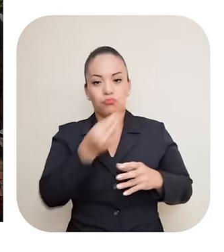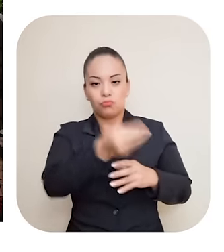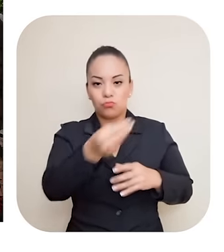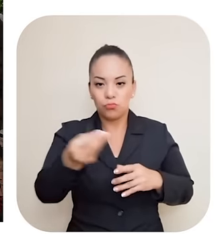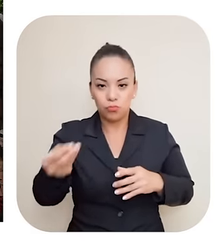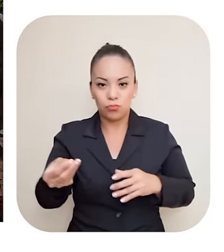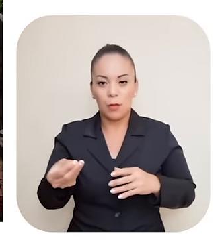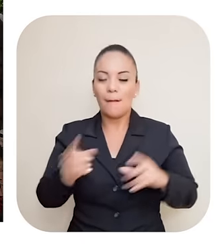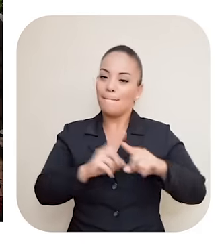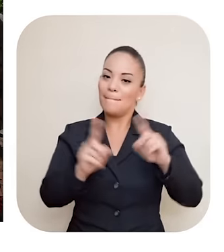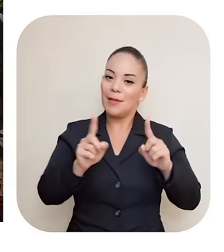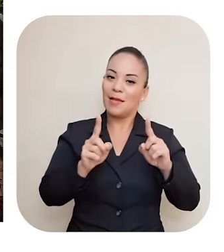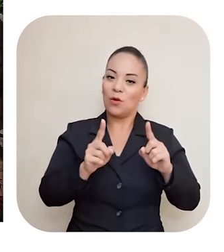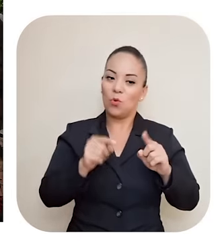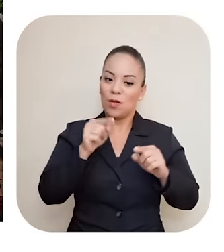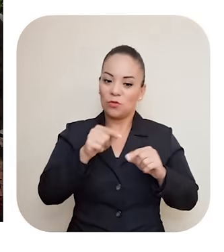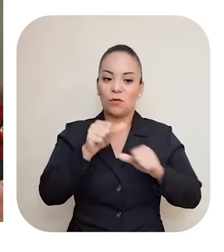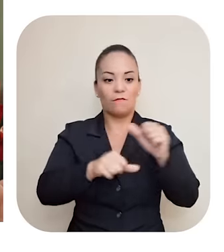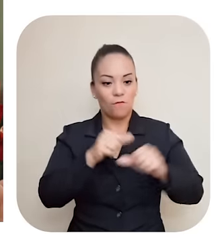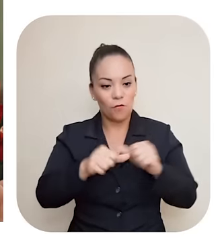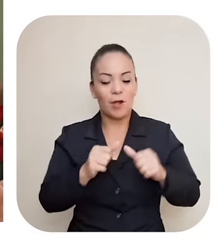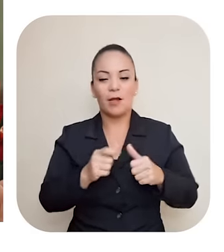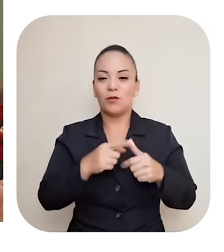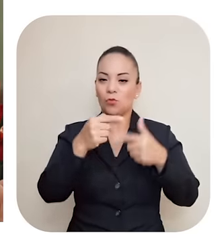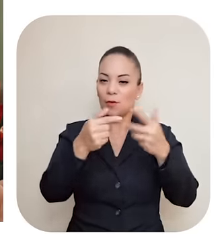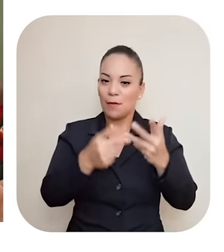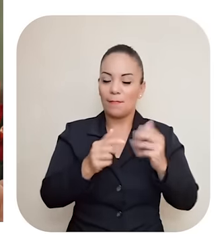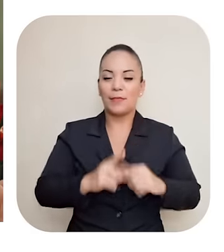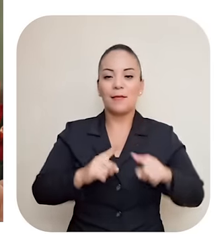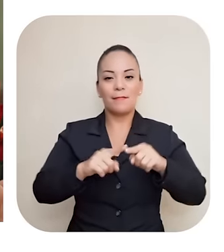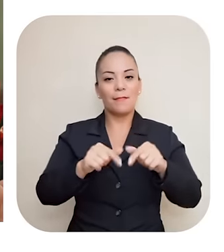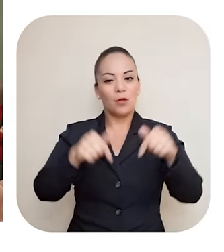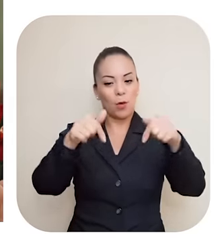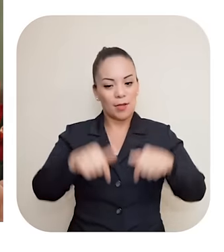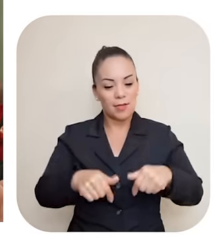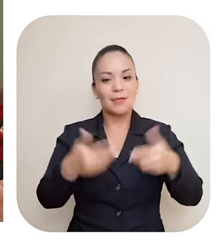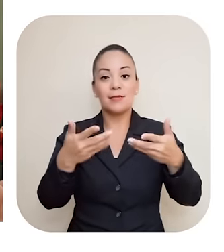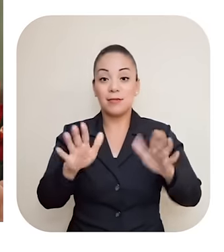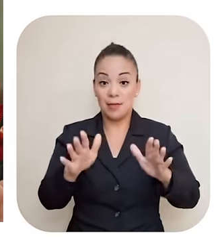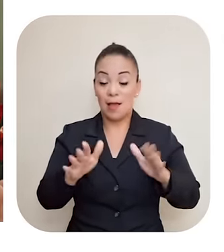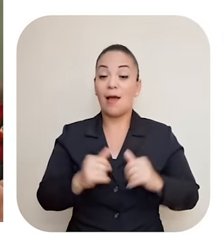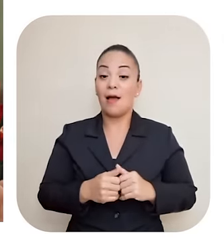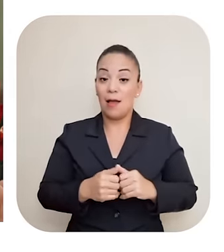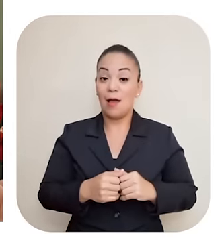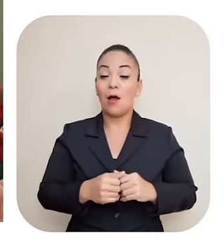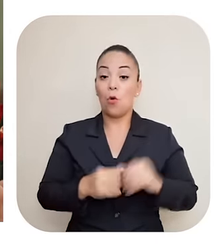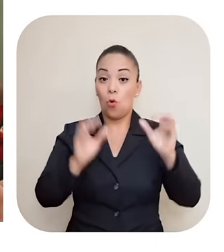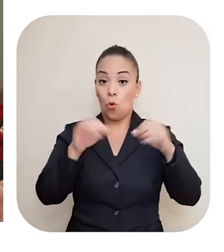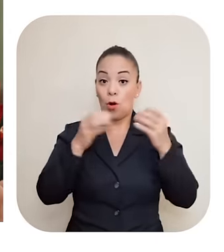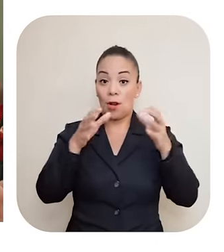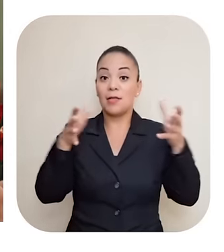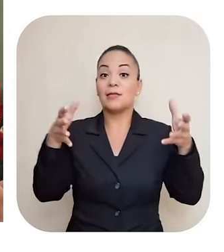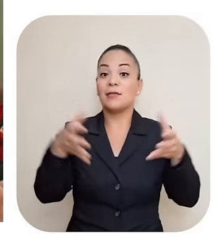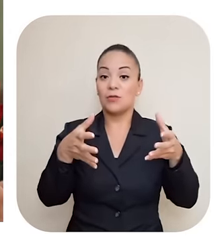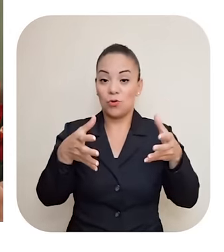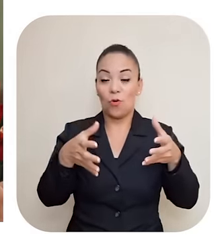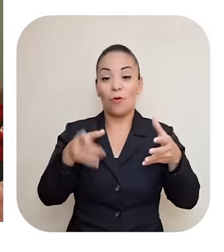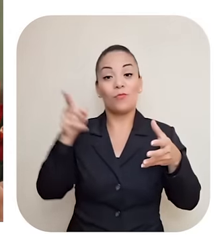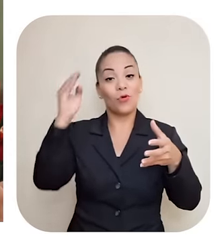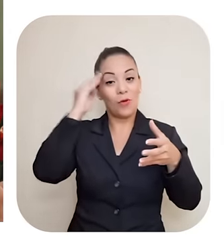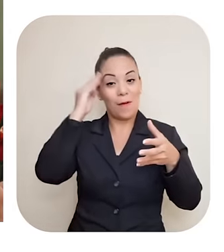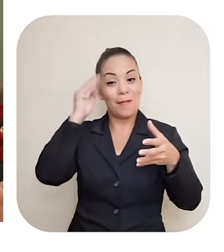de comida Y la repartir Pero Eso me lleva esfuerzo Me lleva etc Ya aquí hay una organización